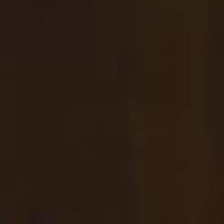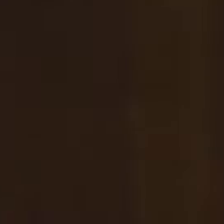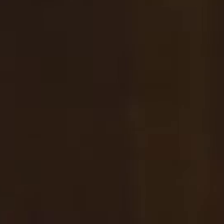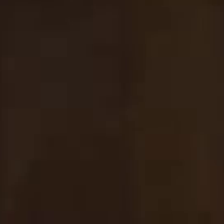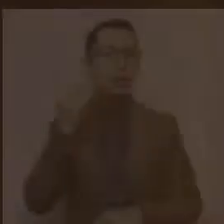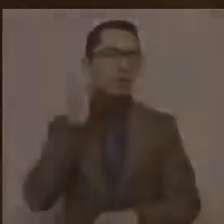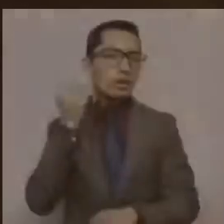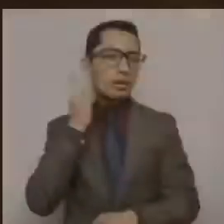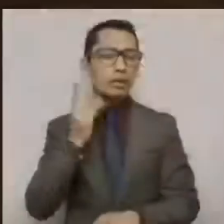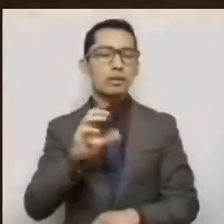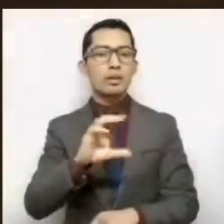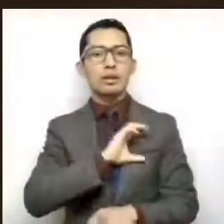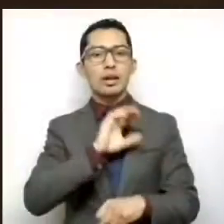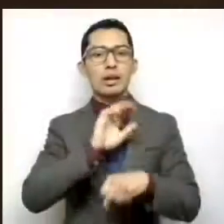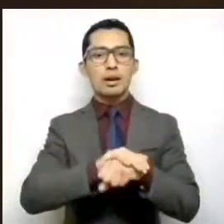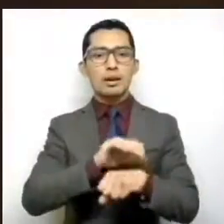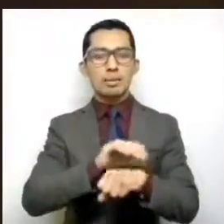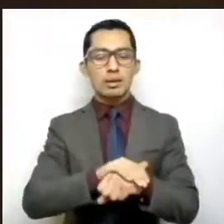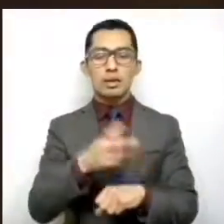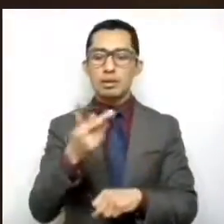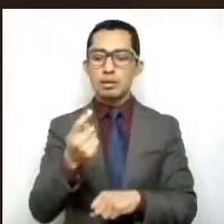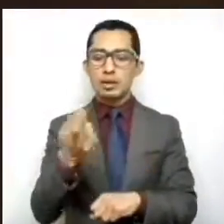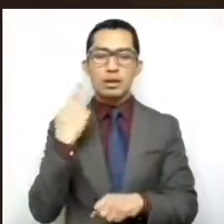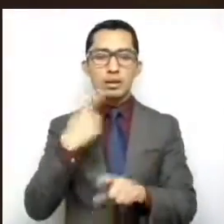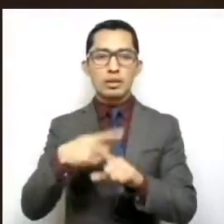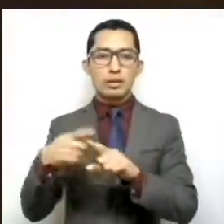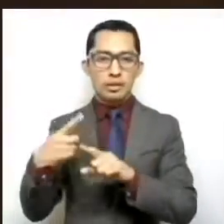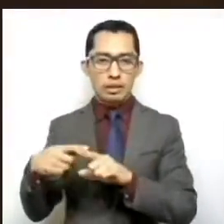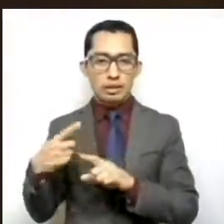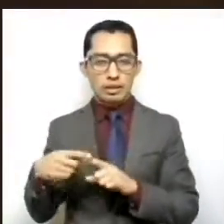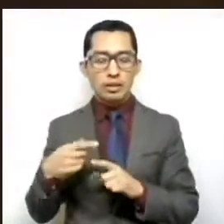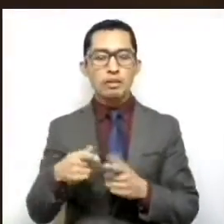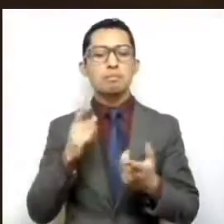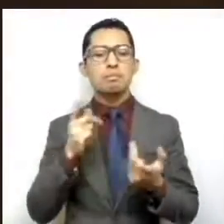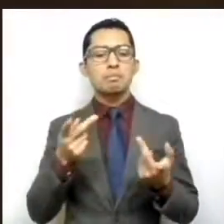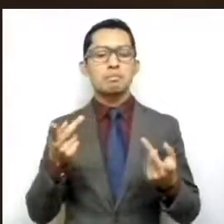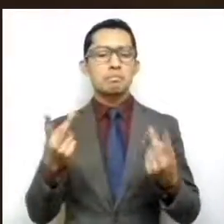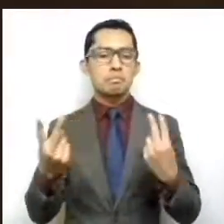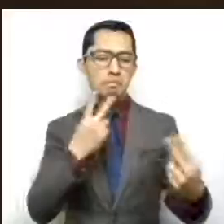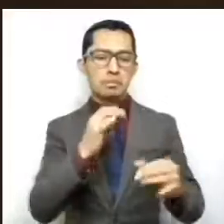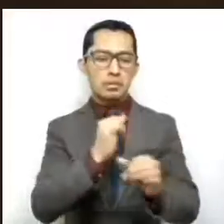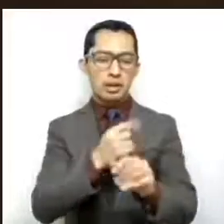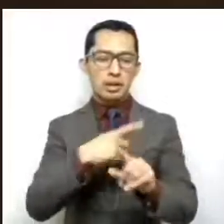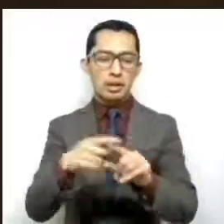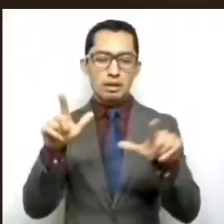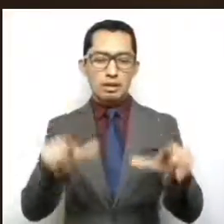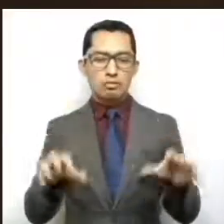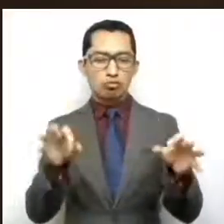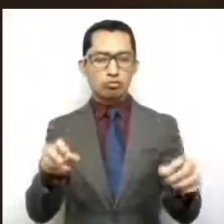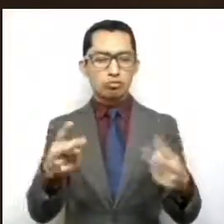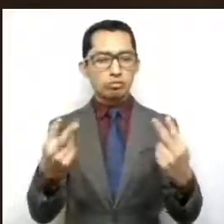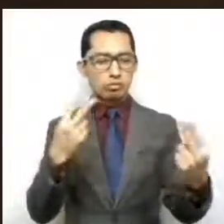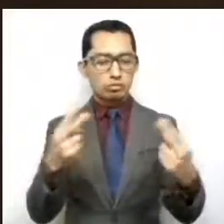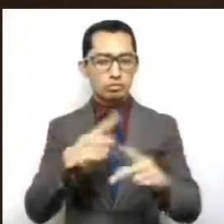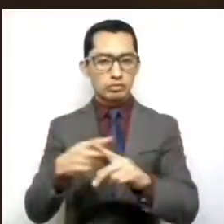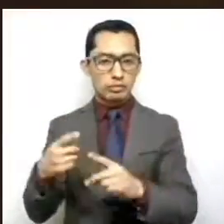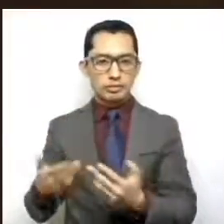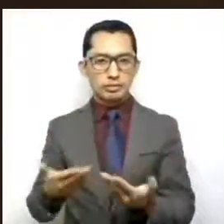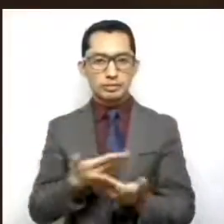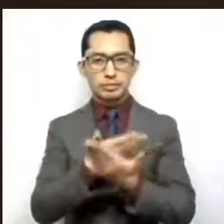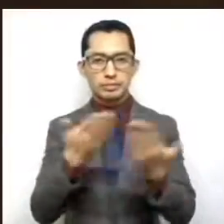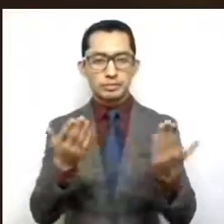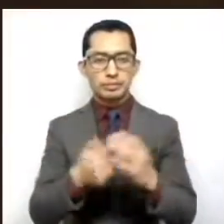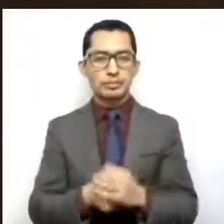amigos de los medios de comunicación, de quienes nos siguen a través de las diferentes plataformas oficiales. En el